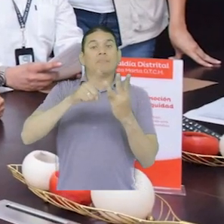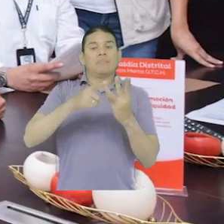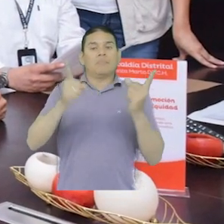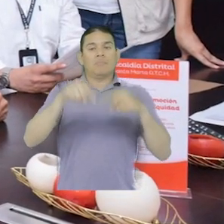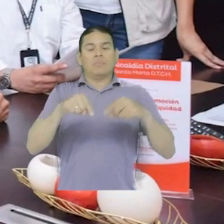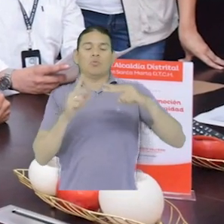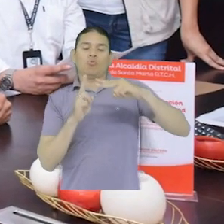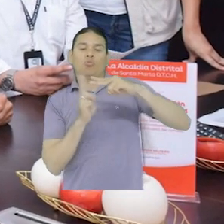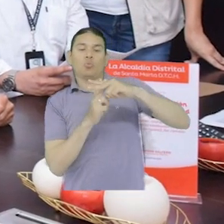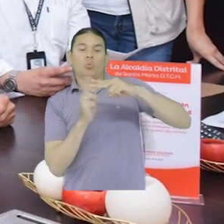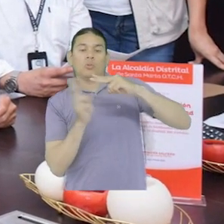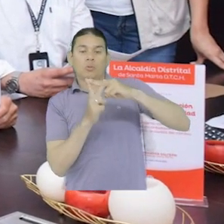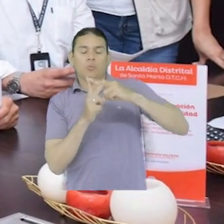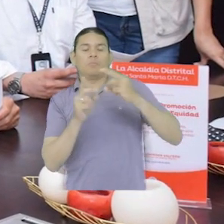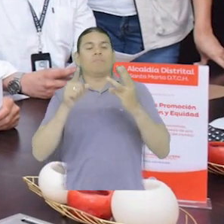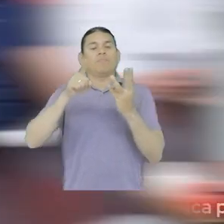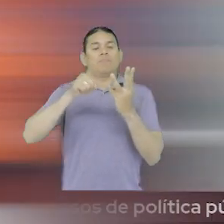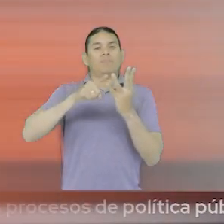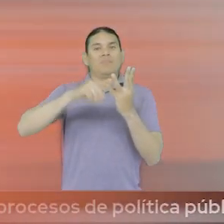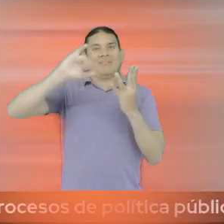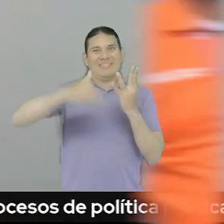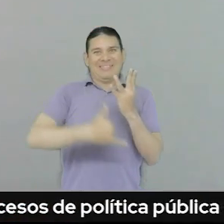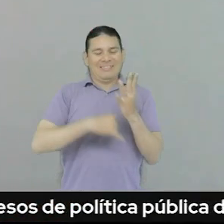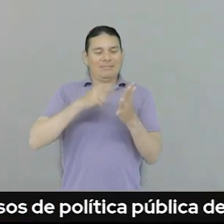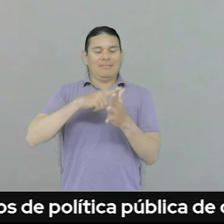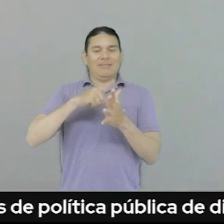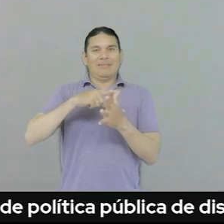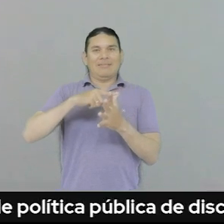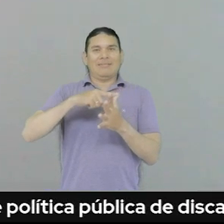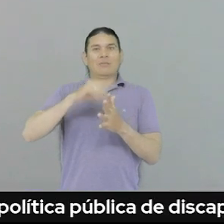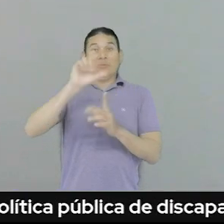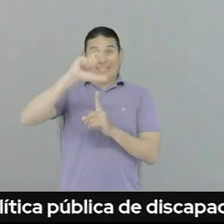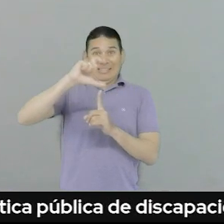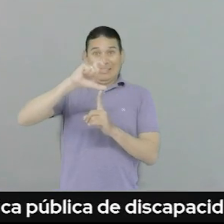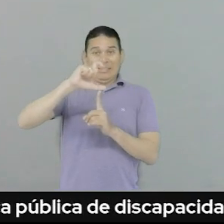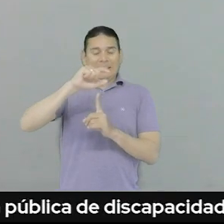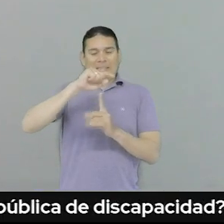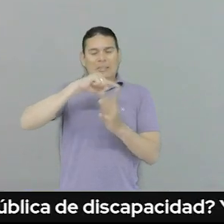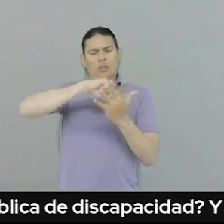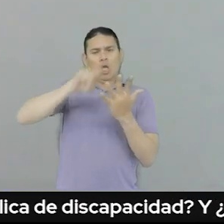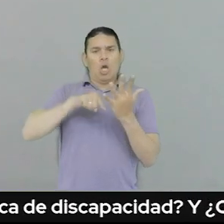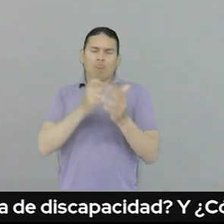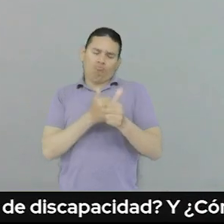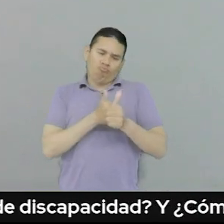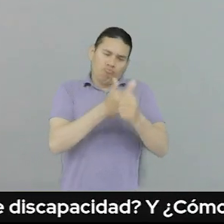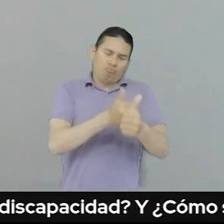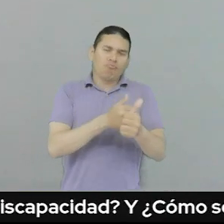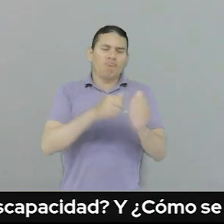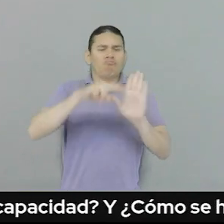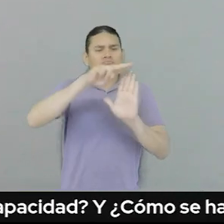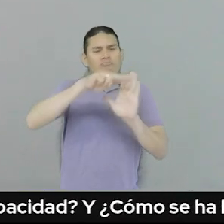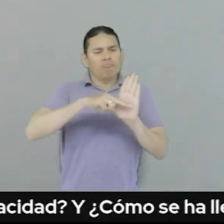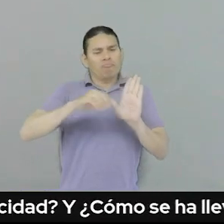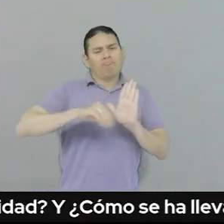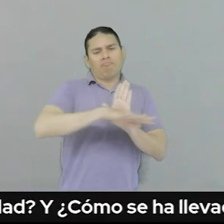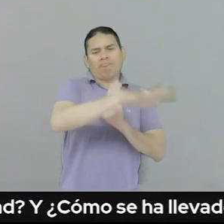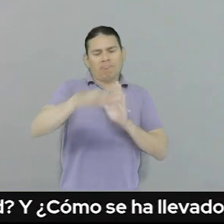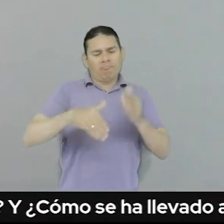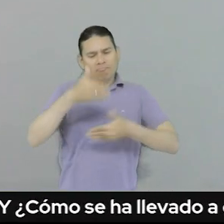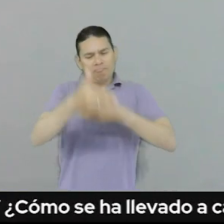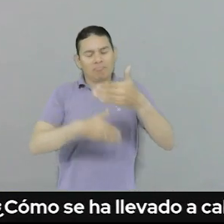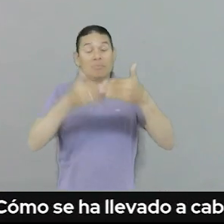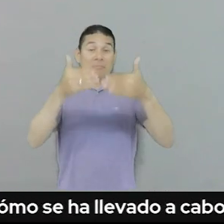municipios de Fundación Aracataca y Ciénaga Magdalena para acompañarlos en sus procesos de política pública de discapacidad.